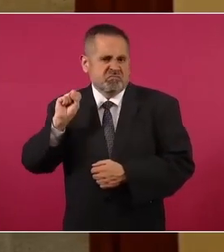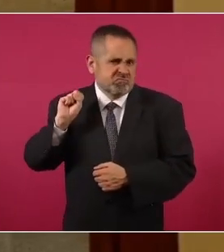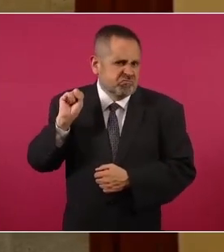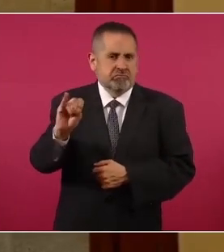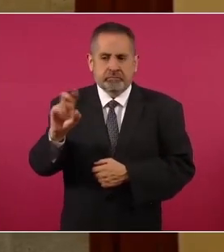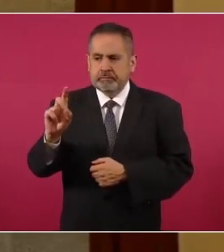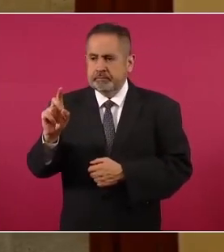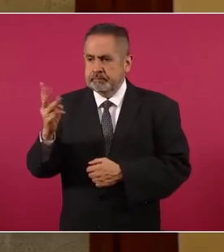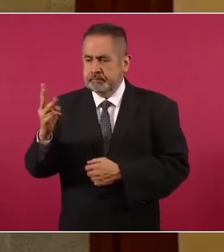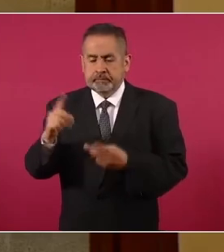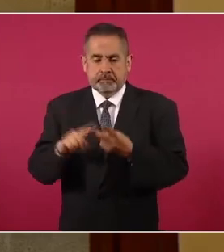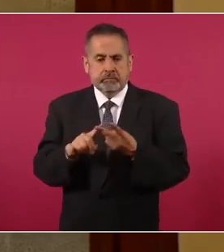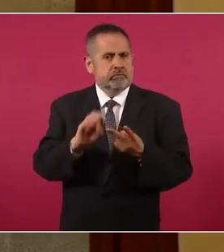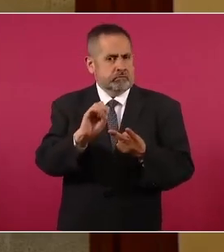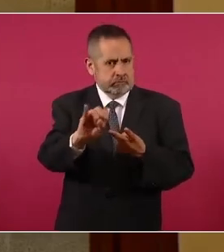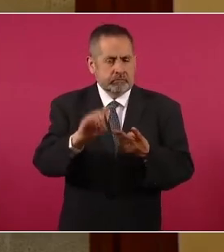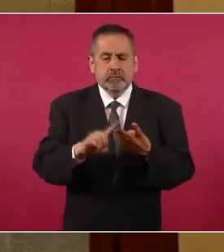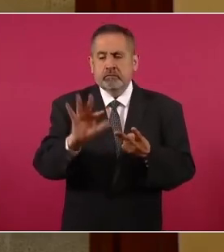favor, 41.